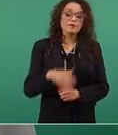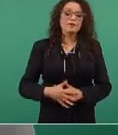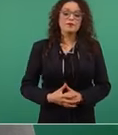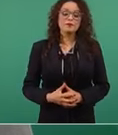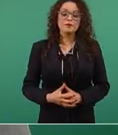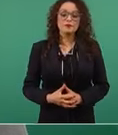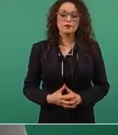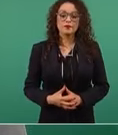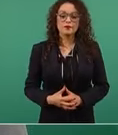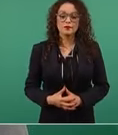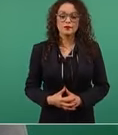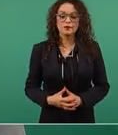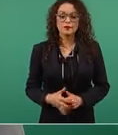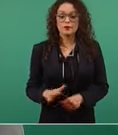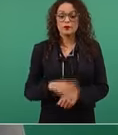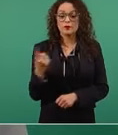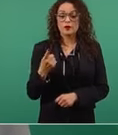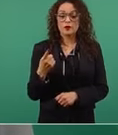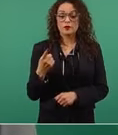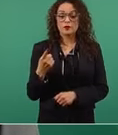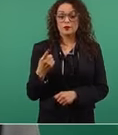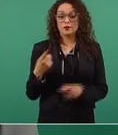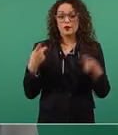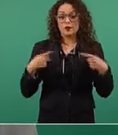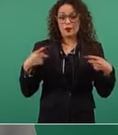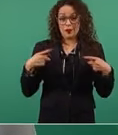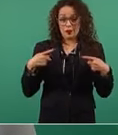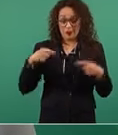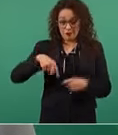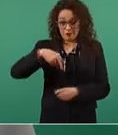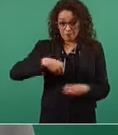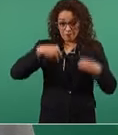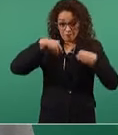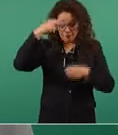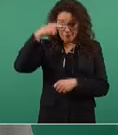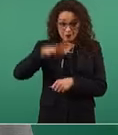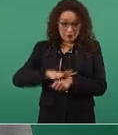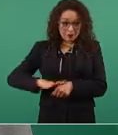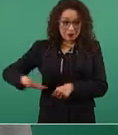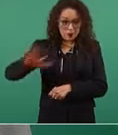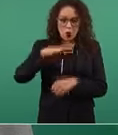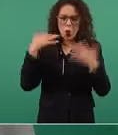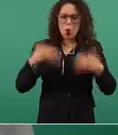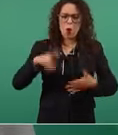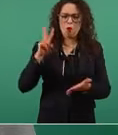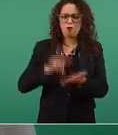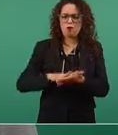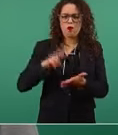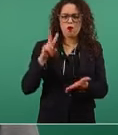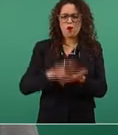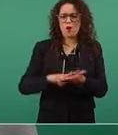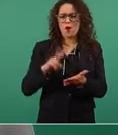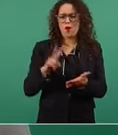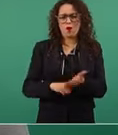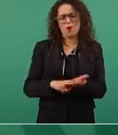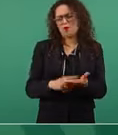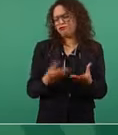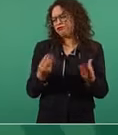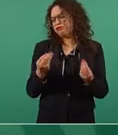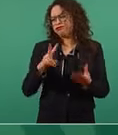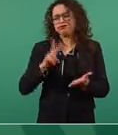porque el pueblo es mucha pieza, el pueblo de México es mucha pieza